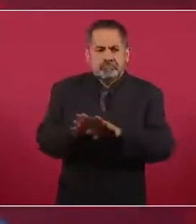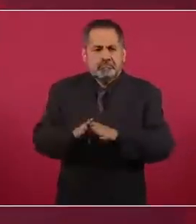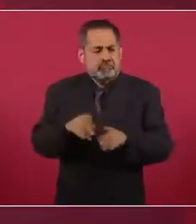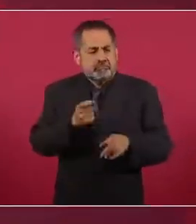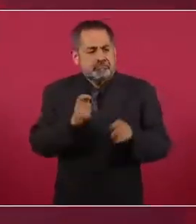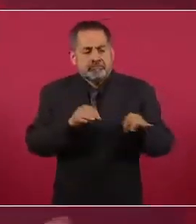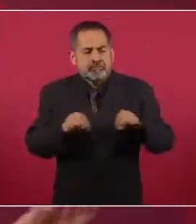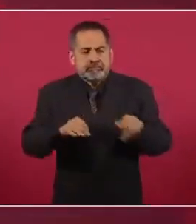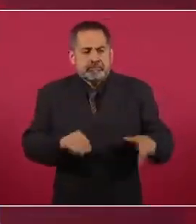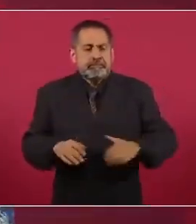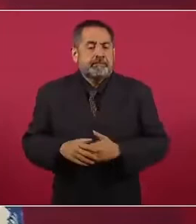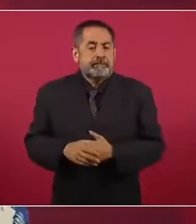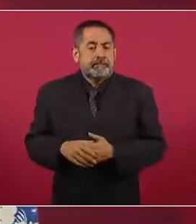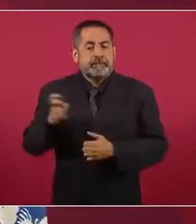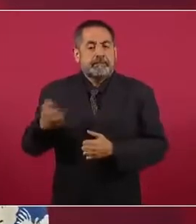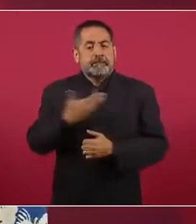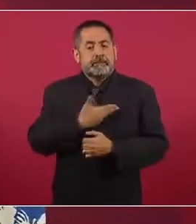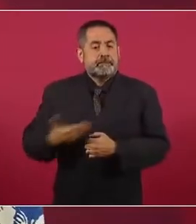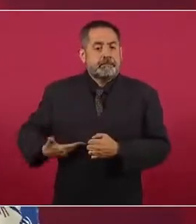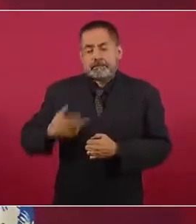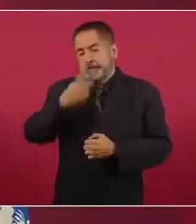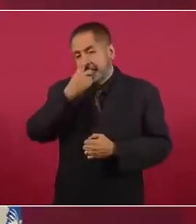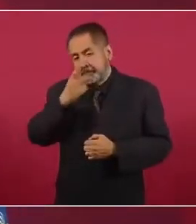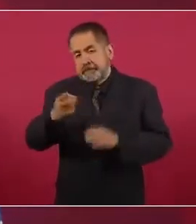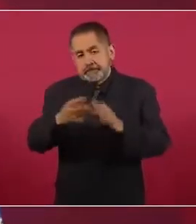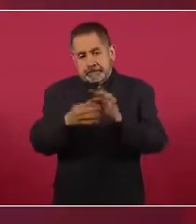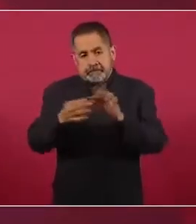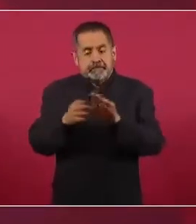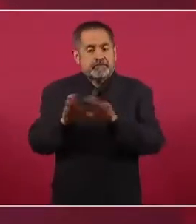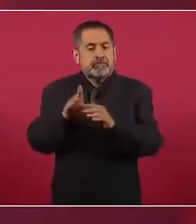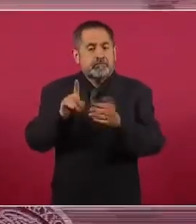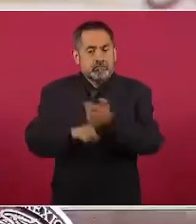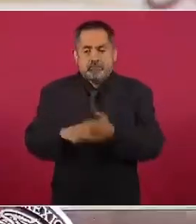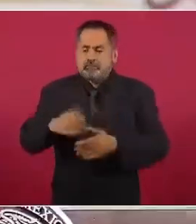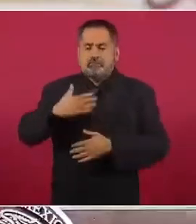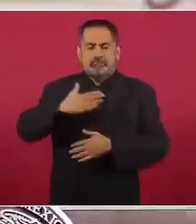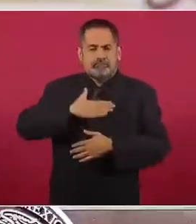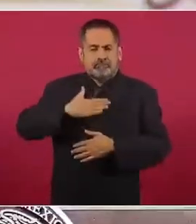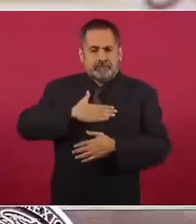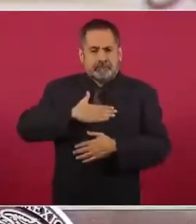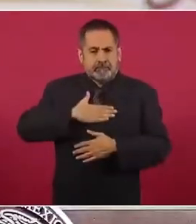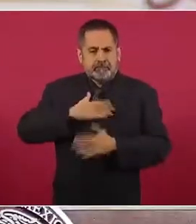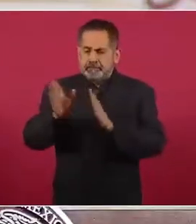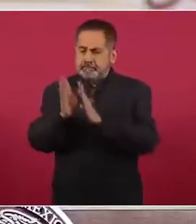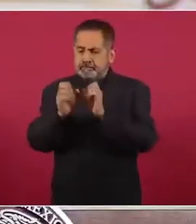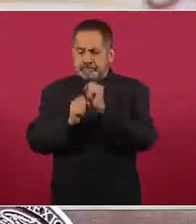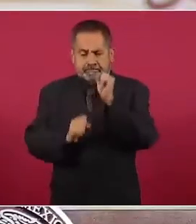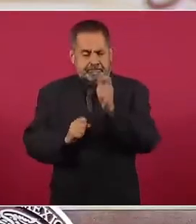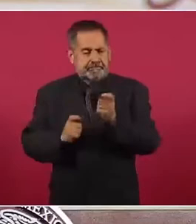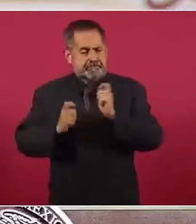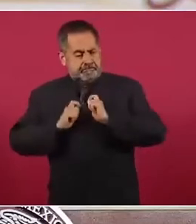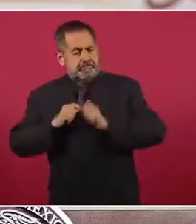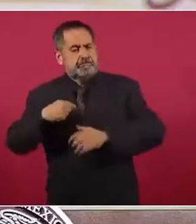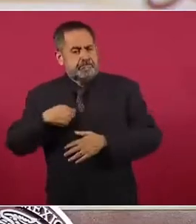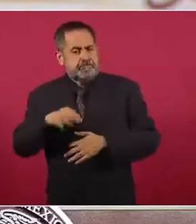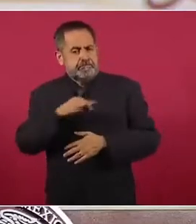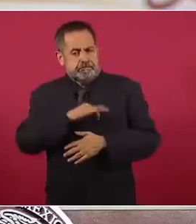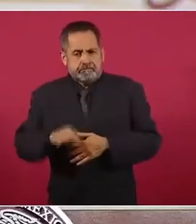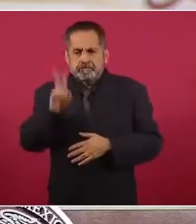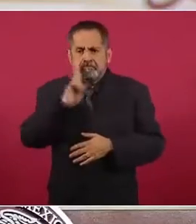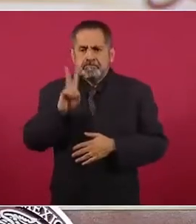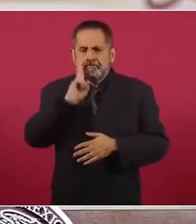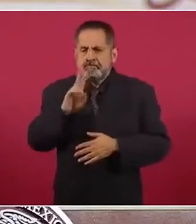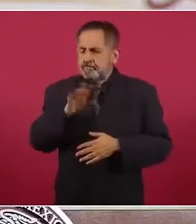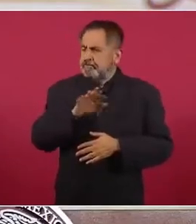Por eso el presidente de la República señaló que como parte de sus facultades constitucionales buscará